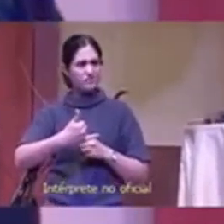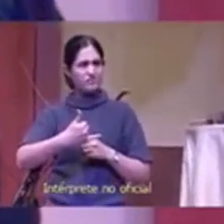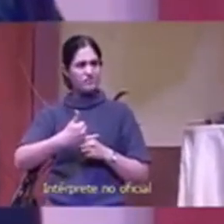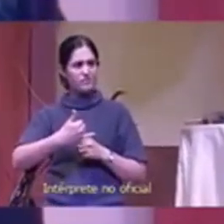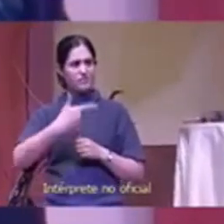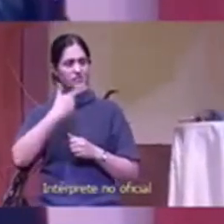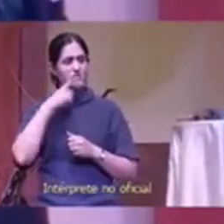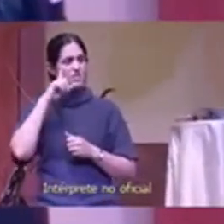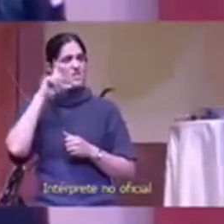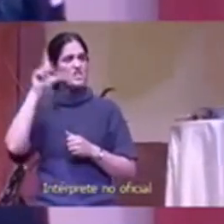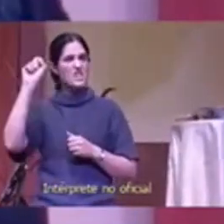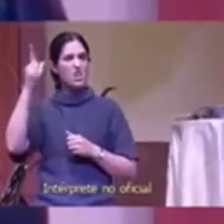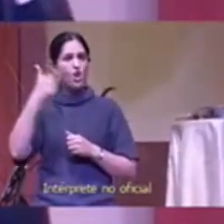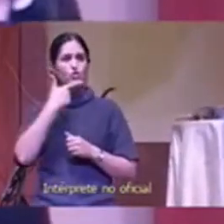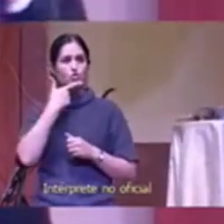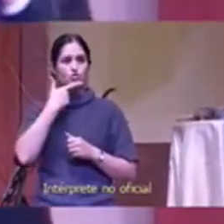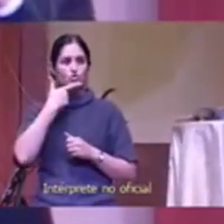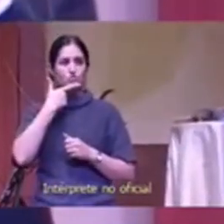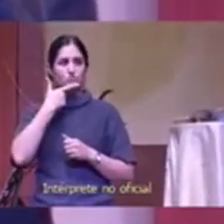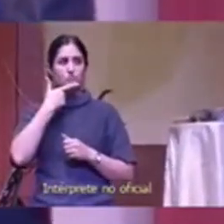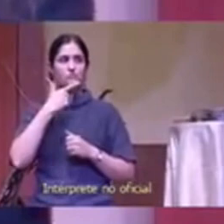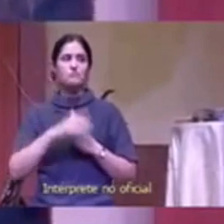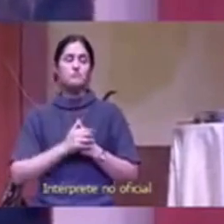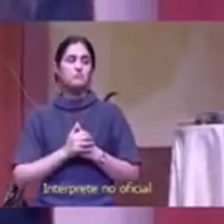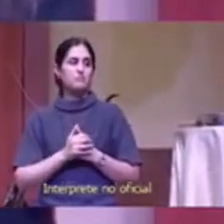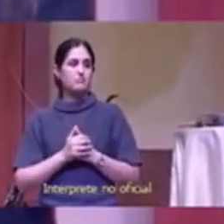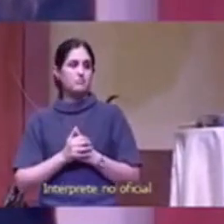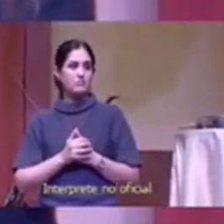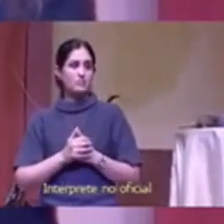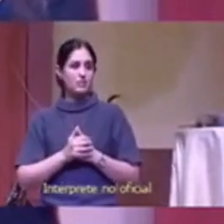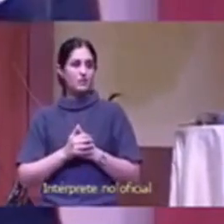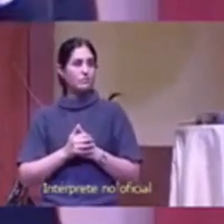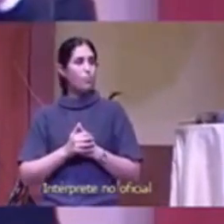un silo que contiene cierto tipo de grano y otro